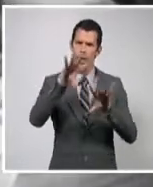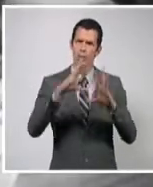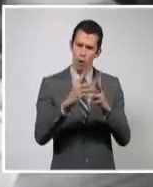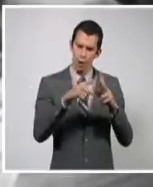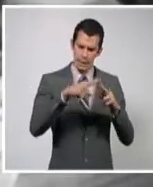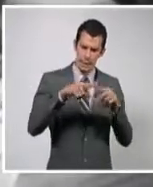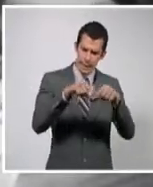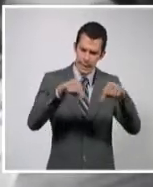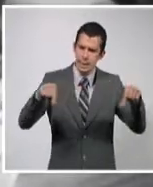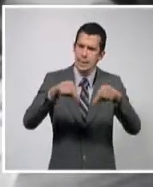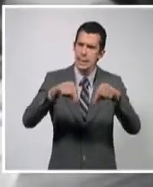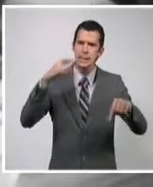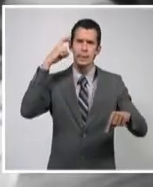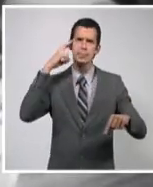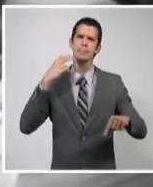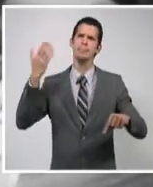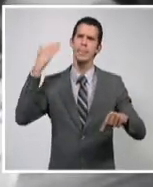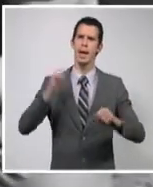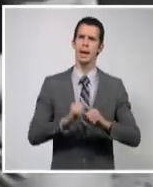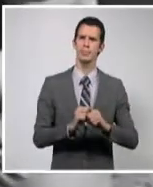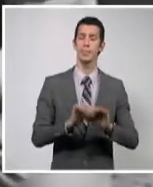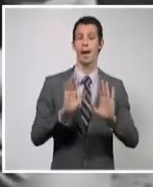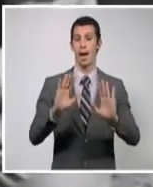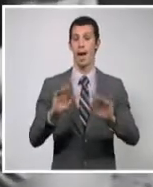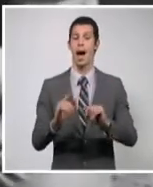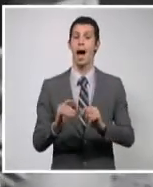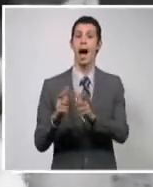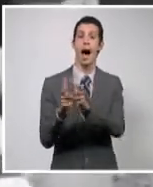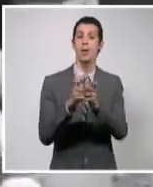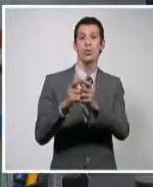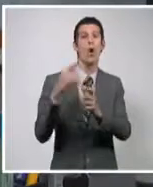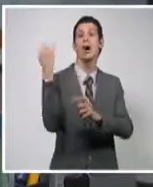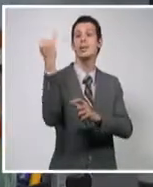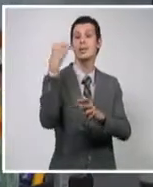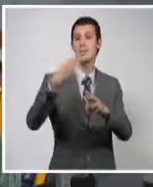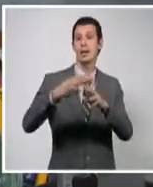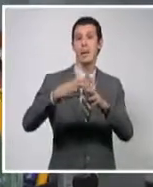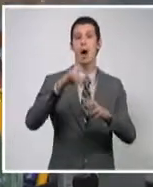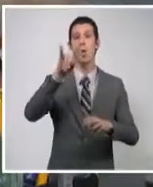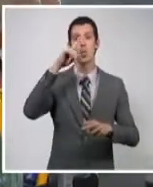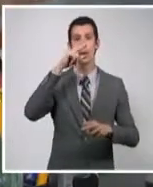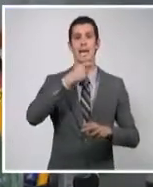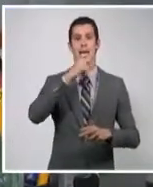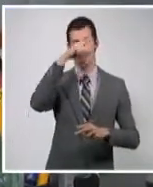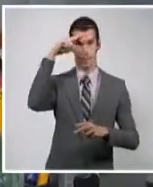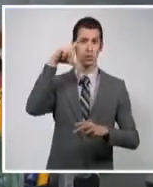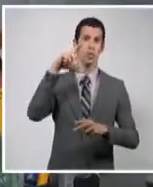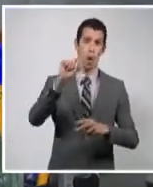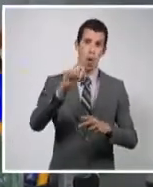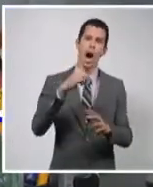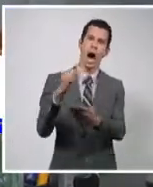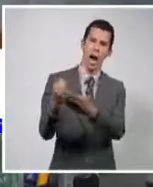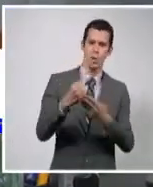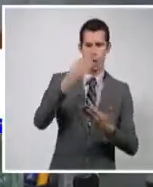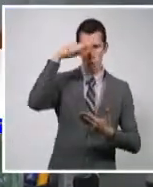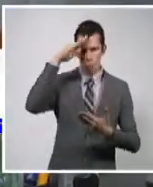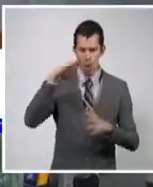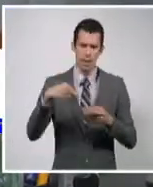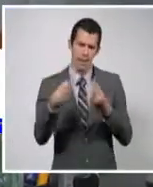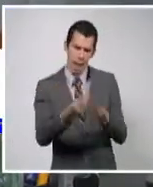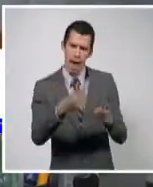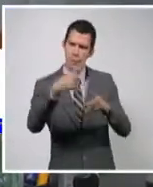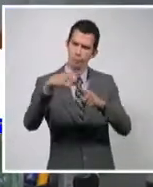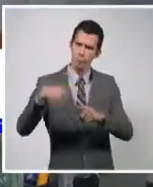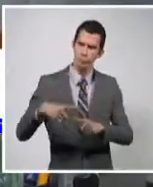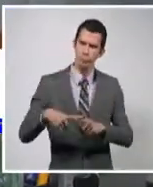difusión del patrimonio fílmico. Una Cinemateca guarda, custodia, repara, pero tiene que divulgar, tiene que